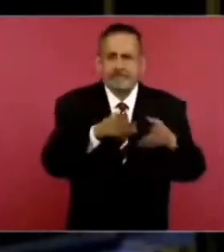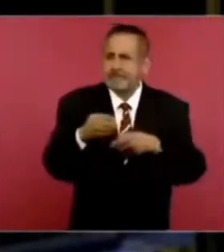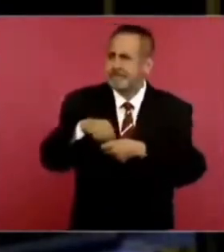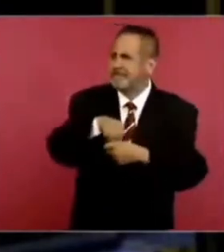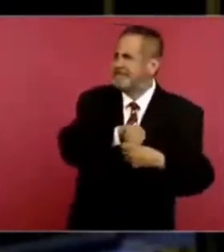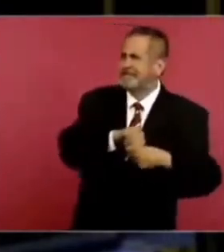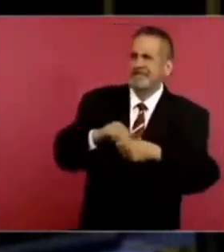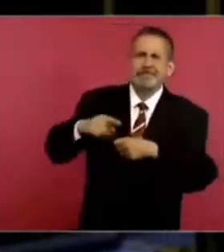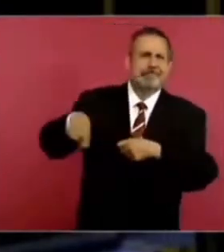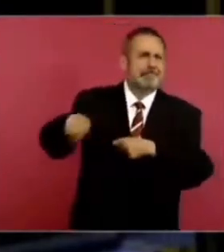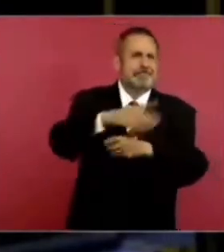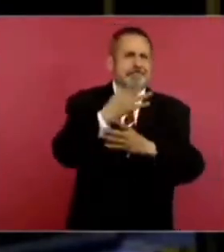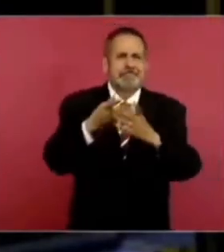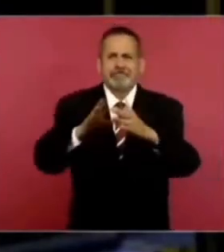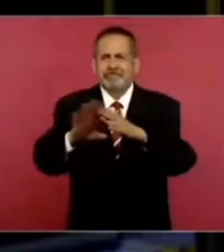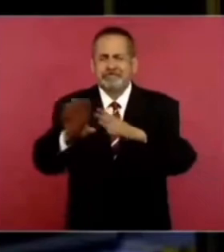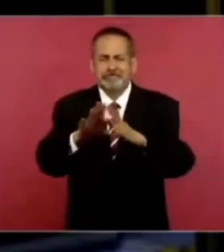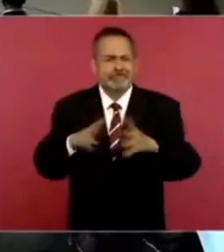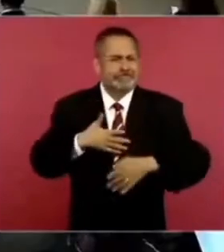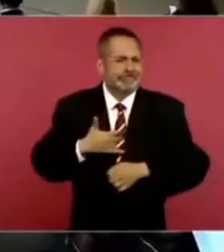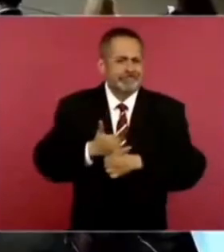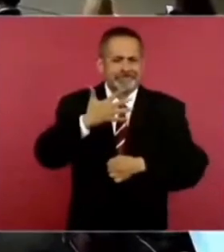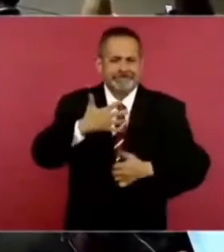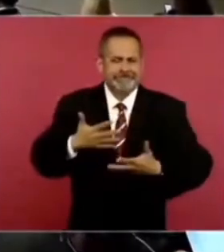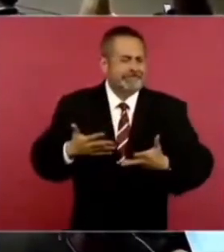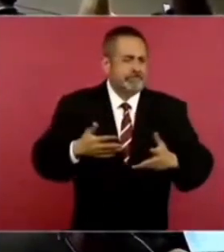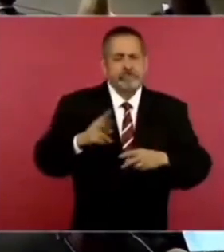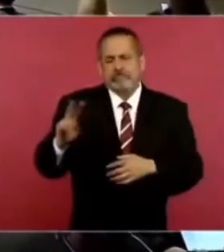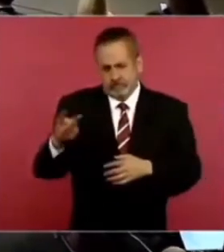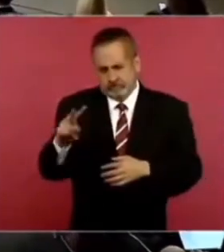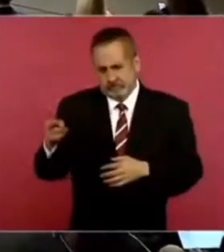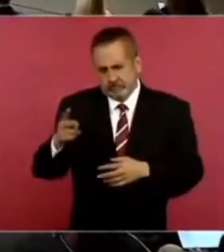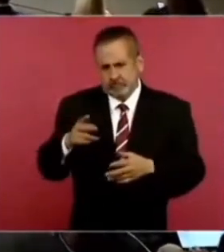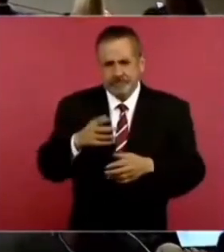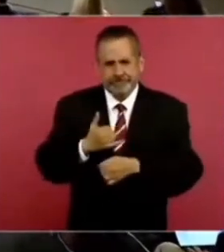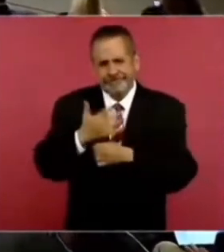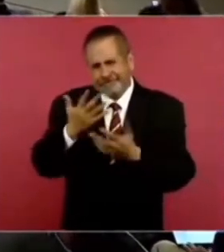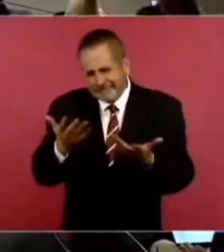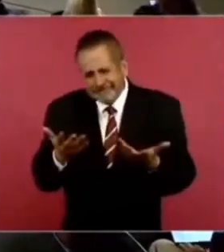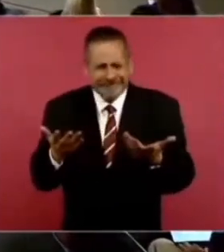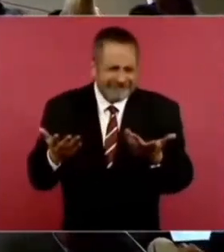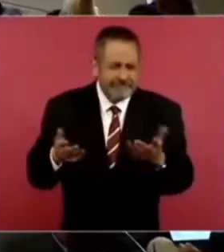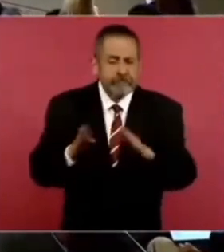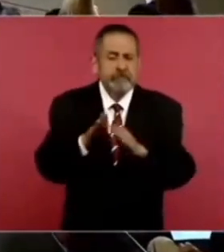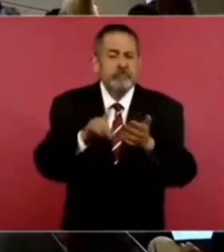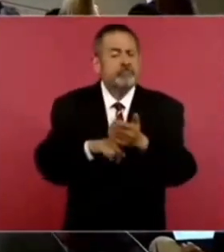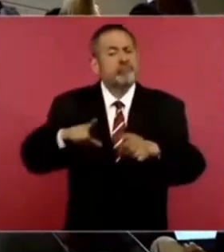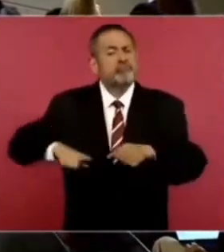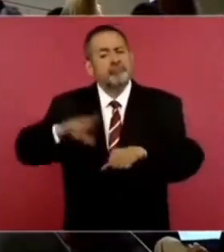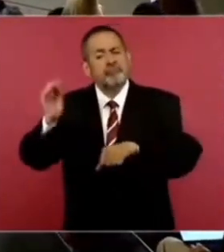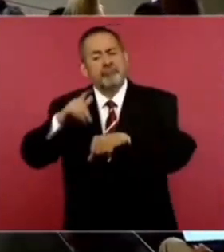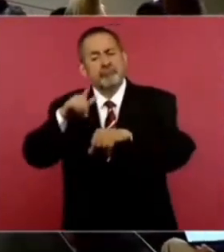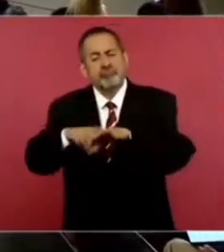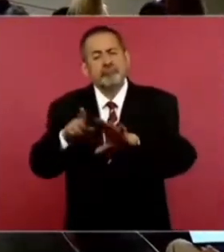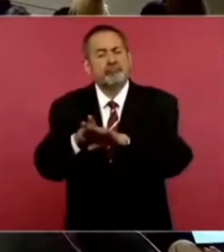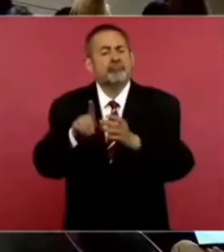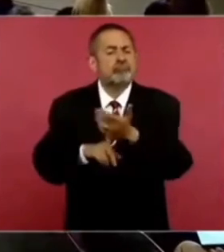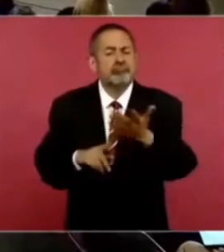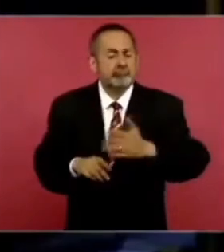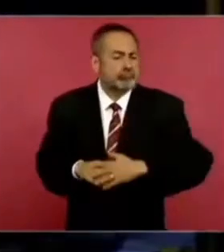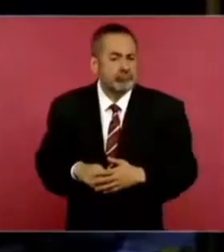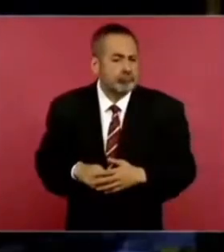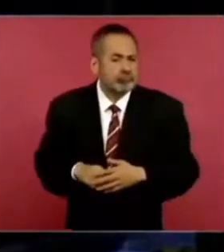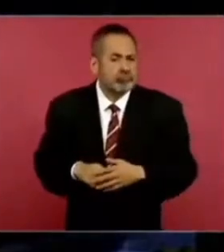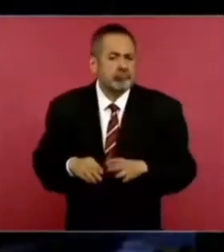se ha generado una suerte de incomodidad en ambos lados, si me lo permite usted así. Entonces, ¿el gobierno federal en ese sentido ha